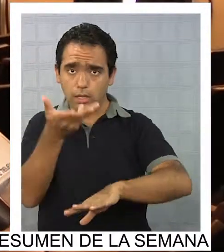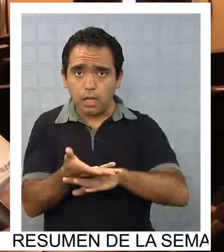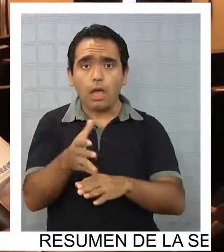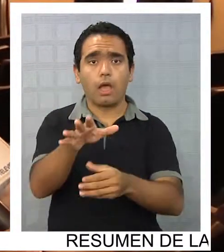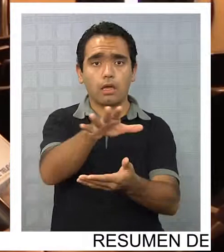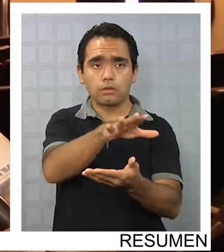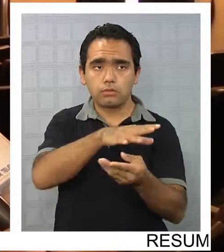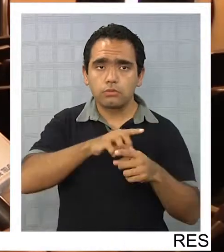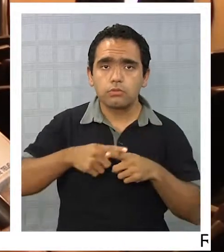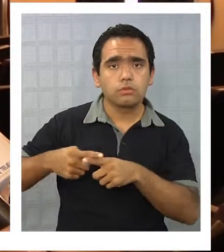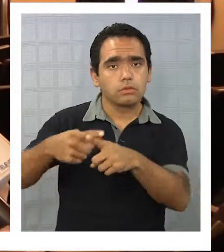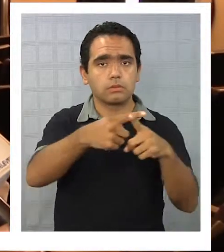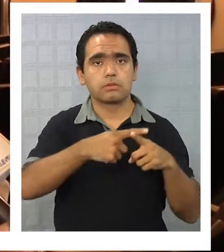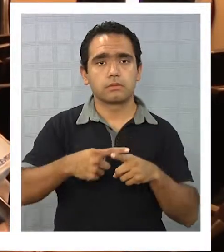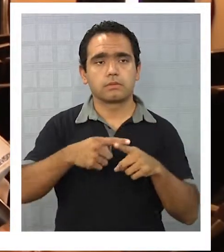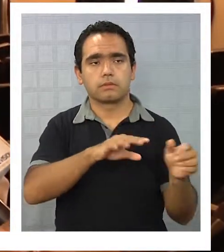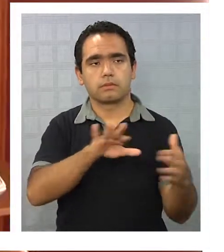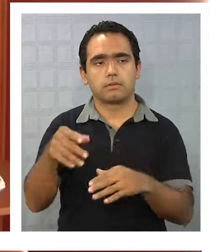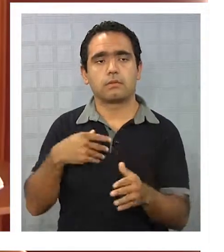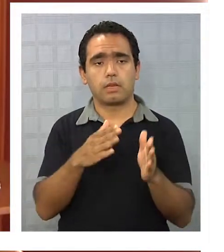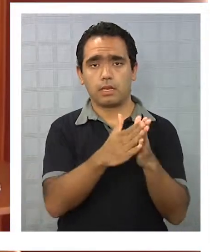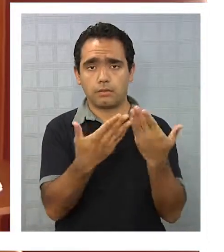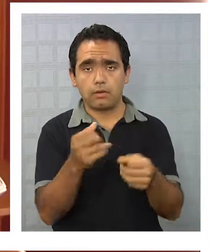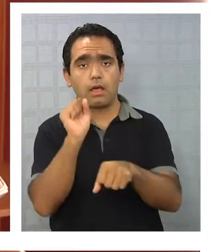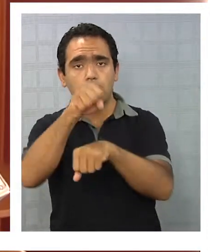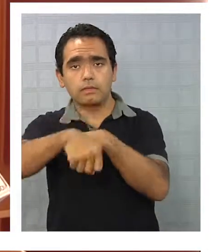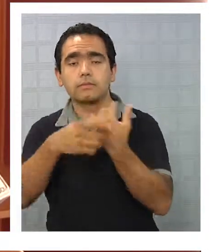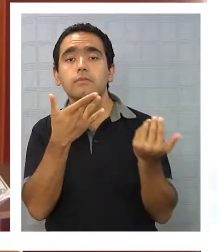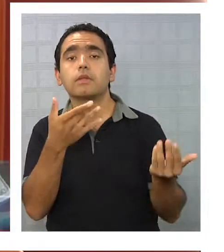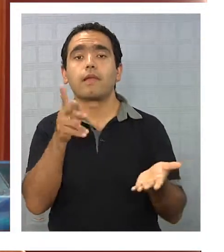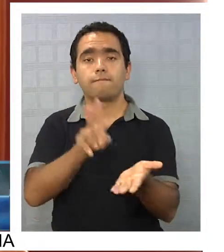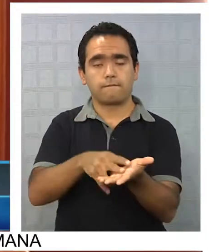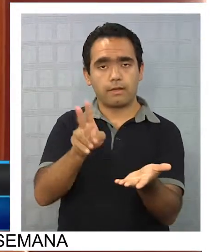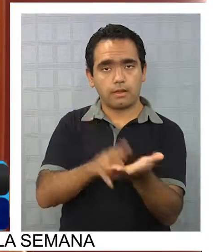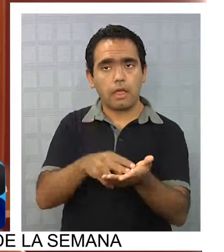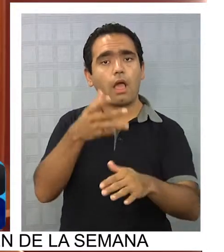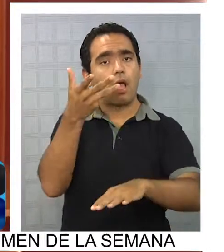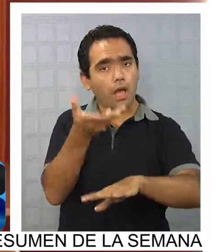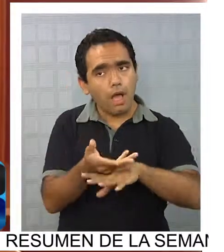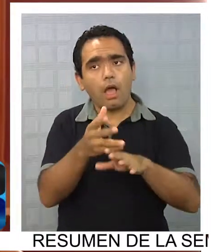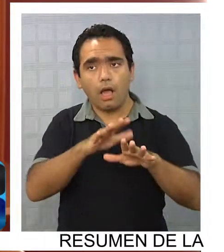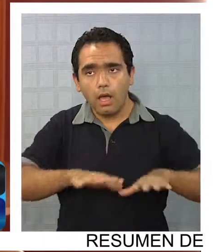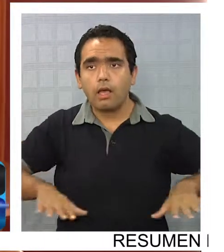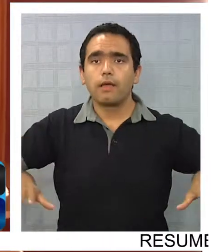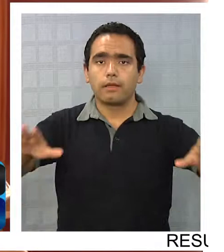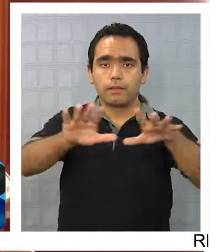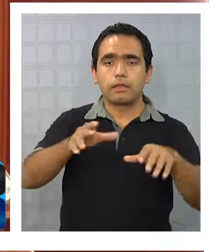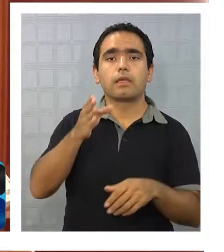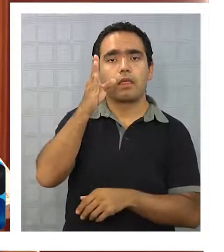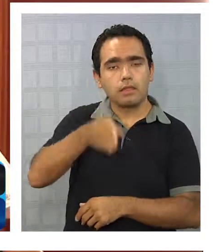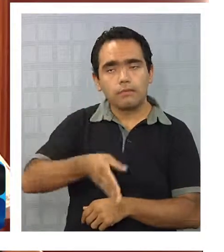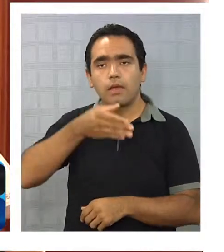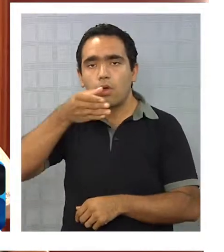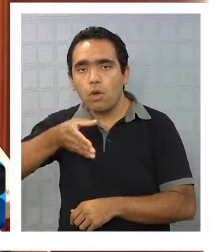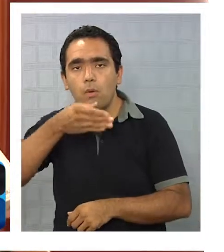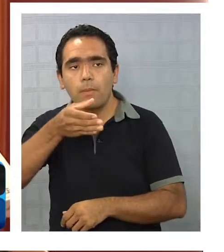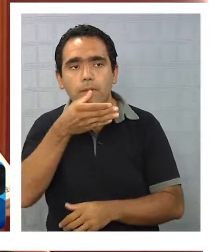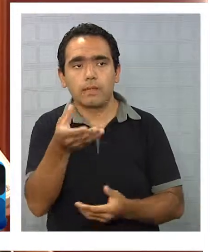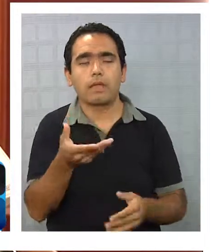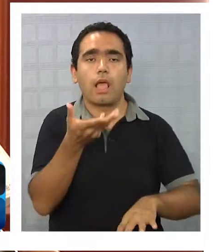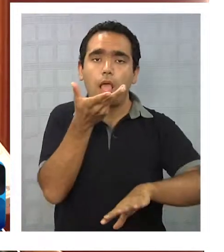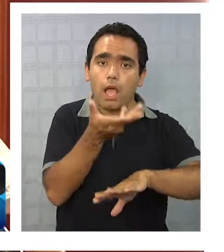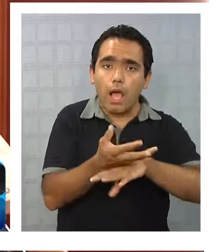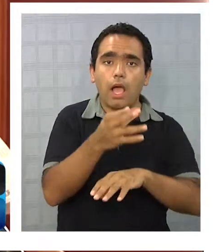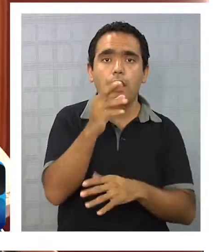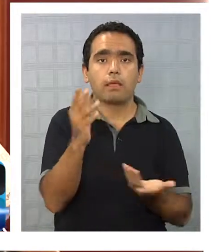para hacerse cargo de una realidad que existe hoy día. Hoy en día, el libro tiene una aceptación porque es una realidad que existe, es una realidad que hay que